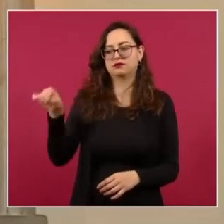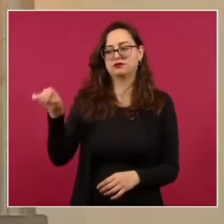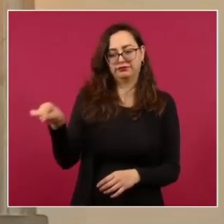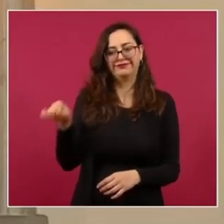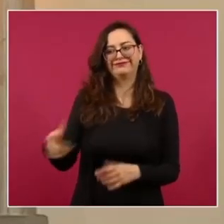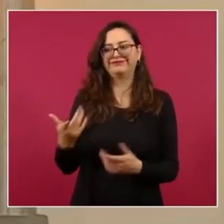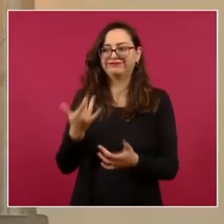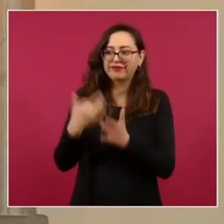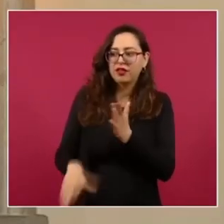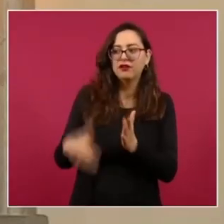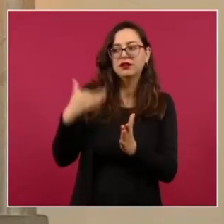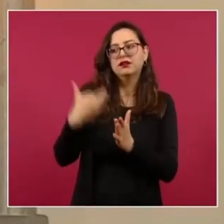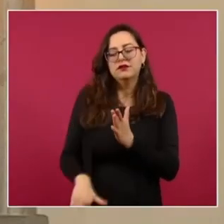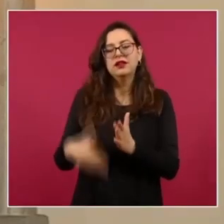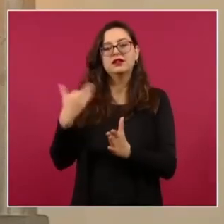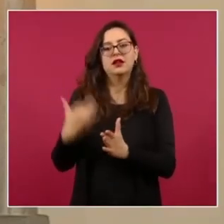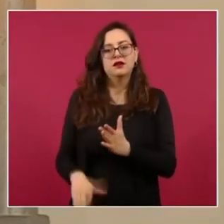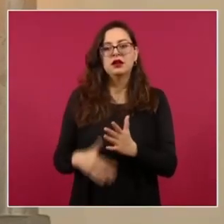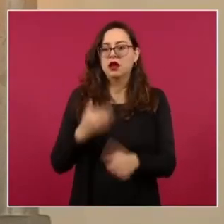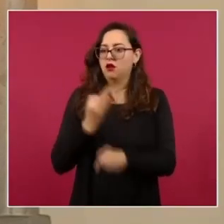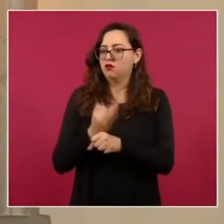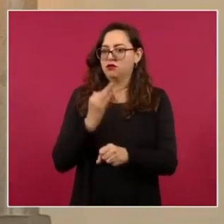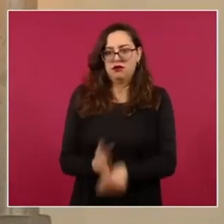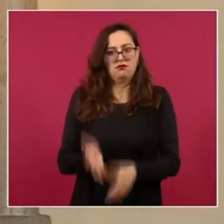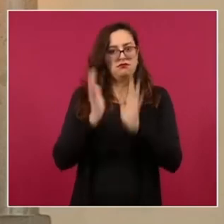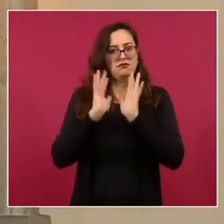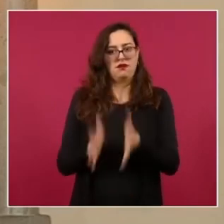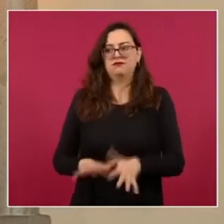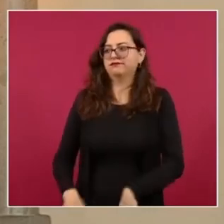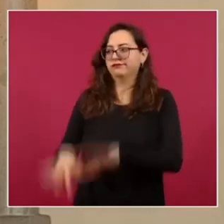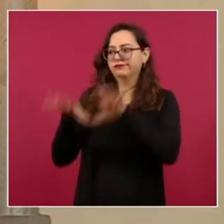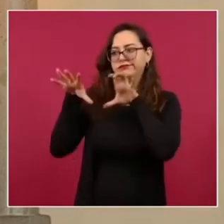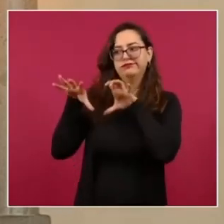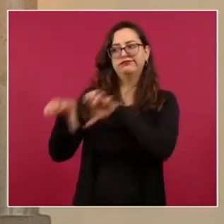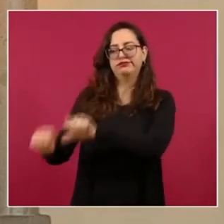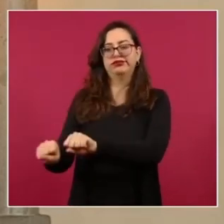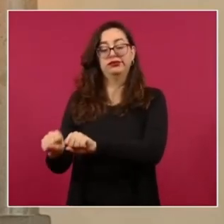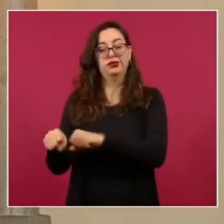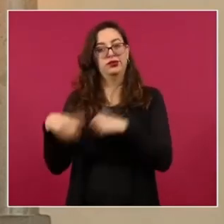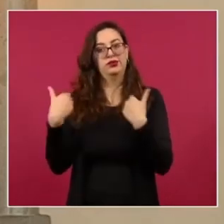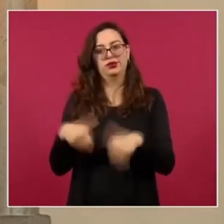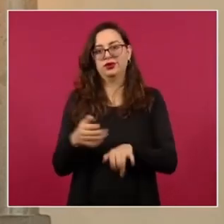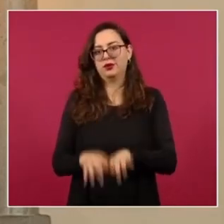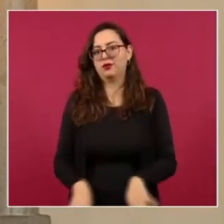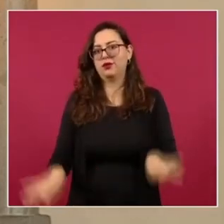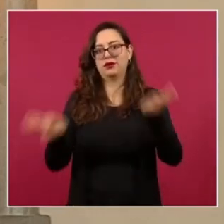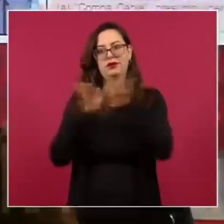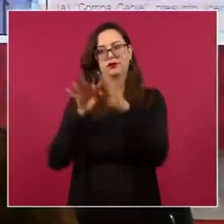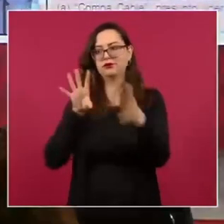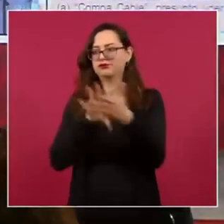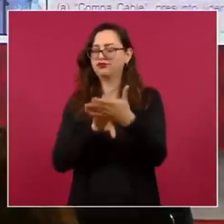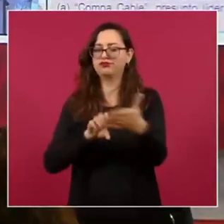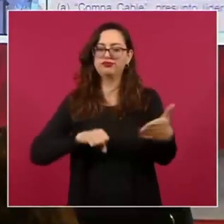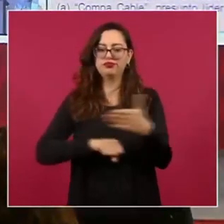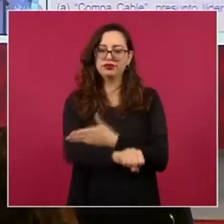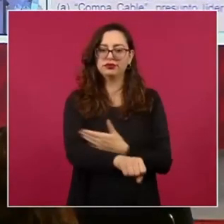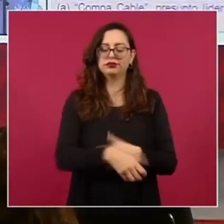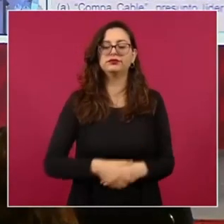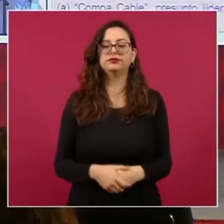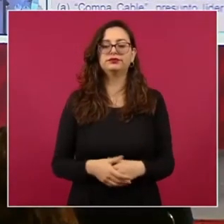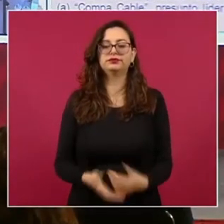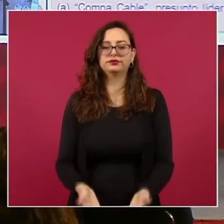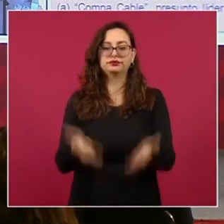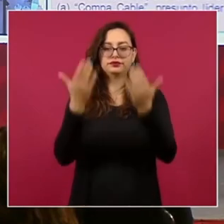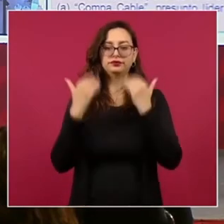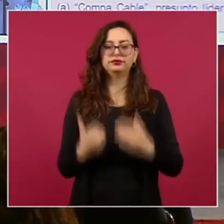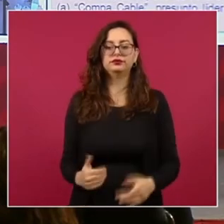acusado de homicidios, extorsiones y secuestros. Es una detención muy relevante. Siguiente. En